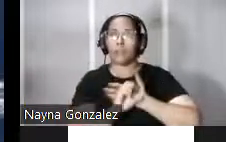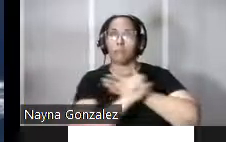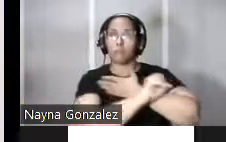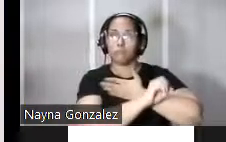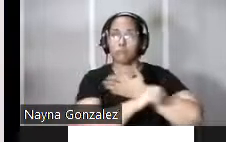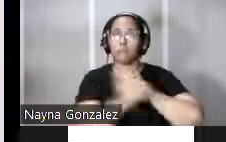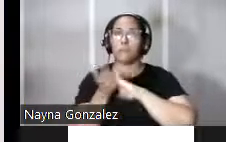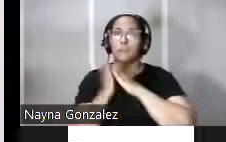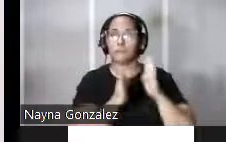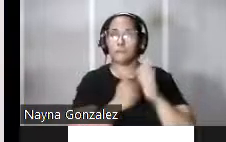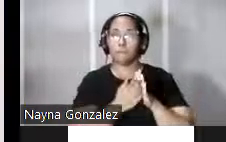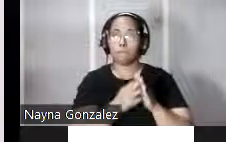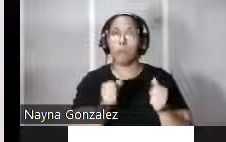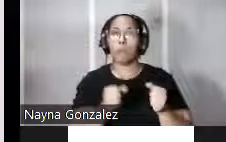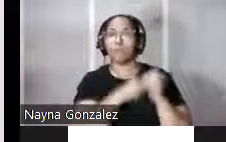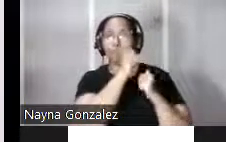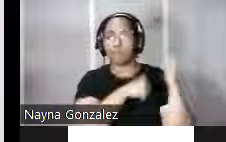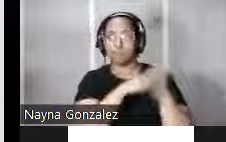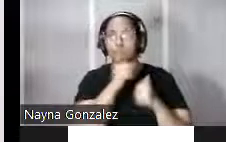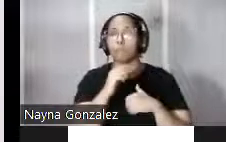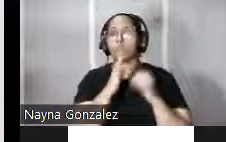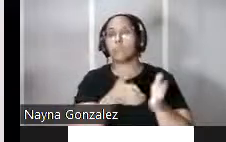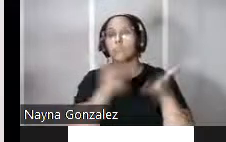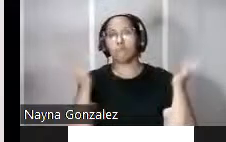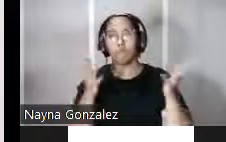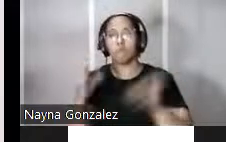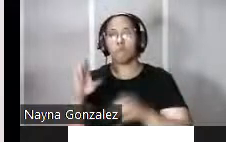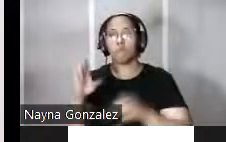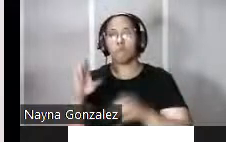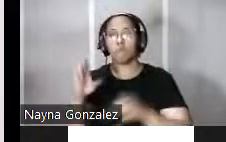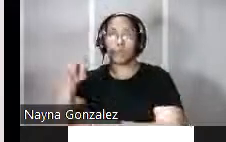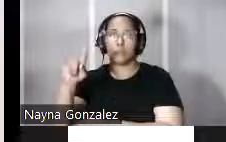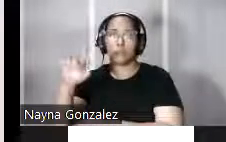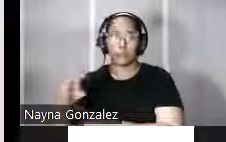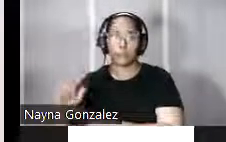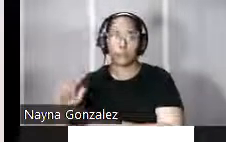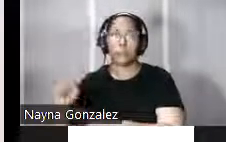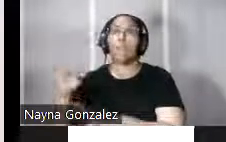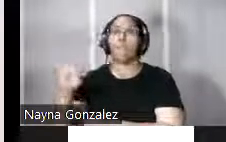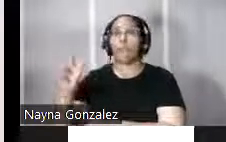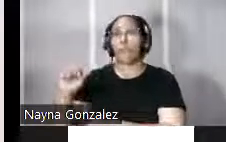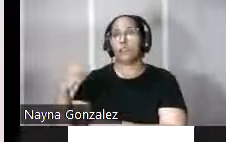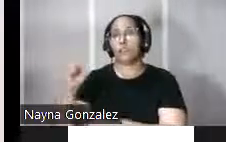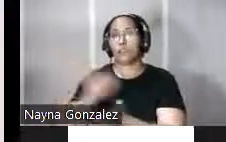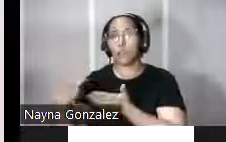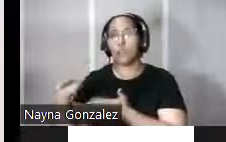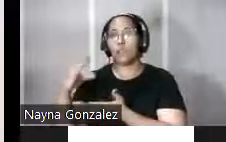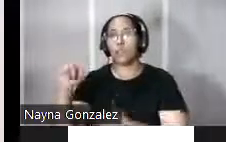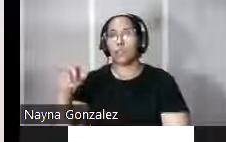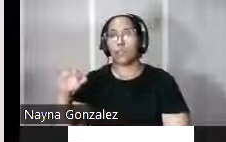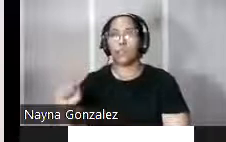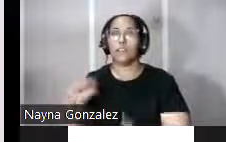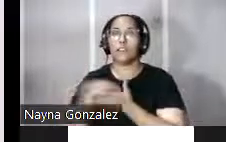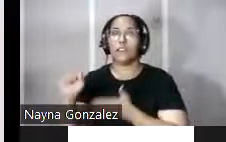levantaron una serie de baterías de pequeñas dimensiones entre la fortaleza de Santa Catalina y el castillo de San Felipe del Morro